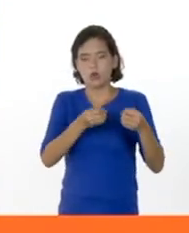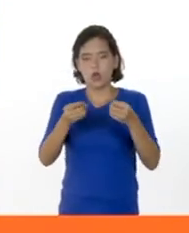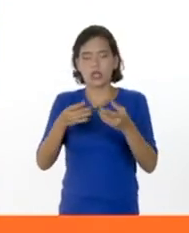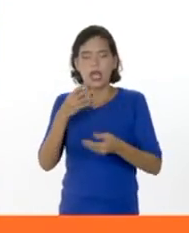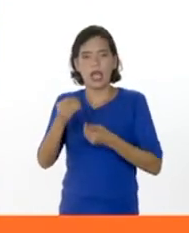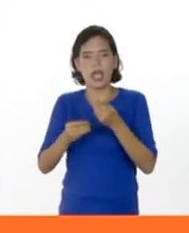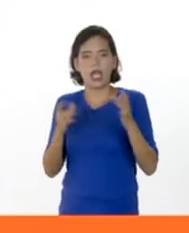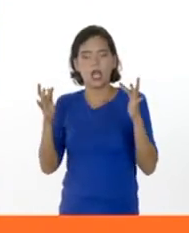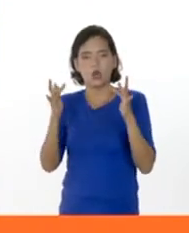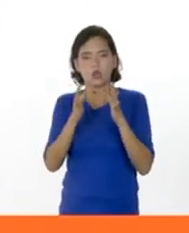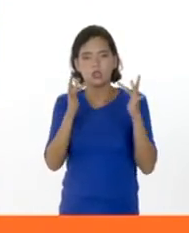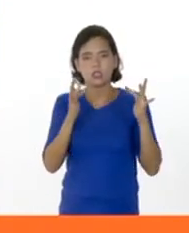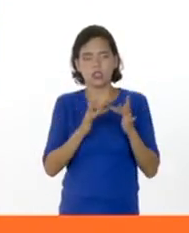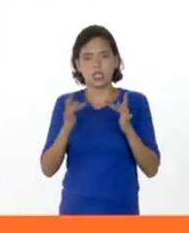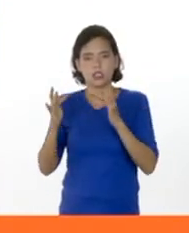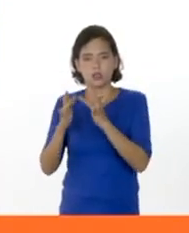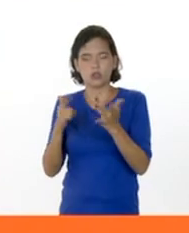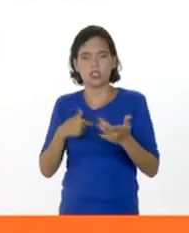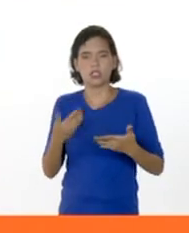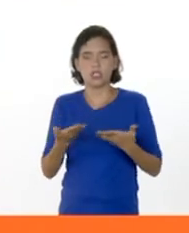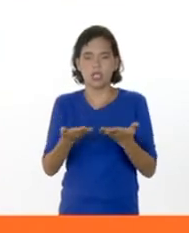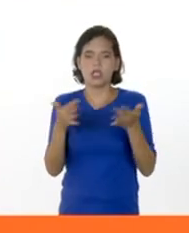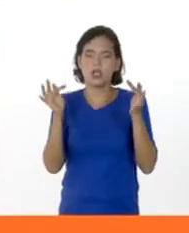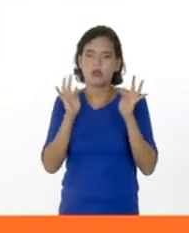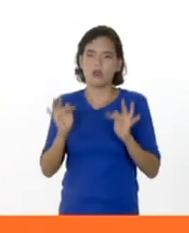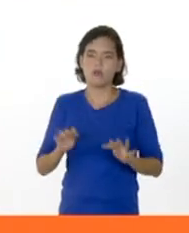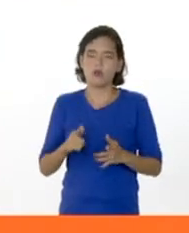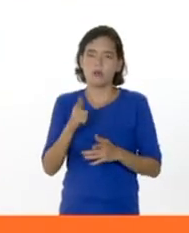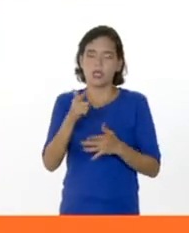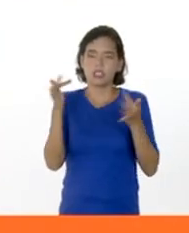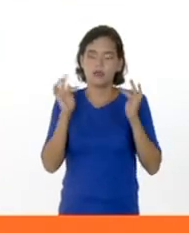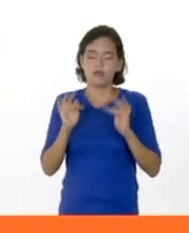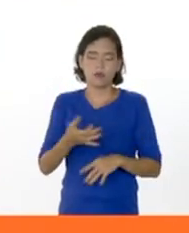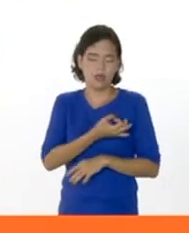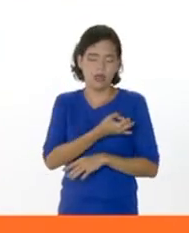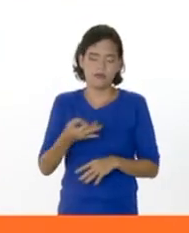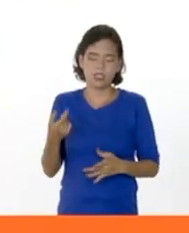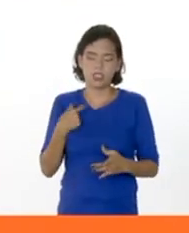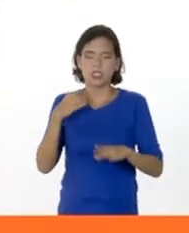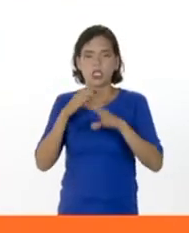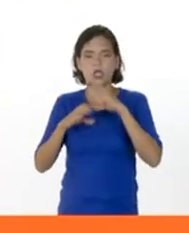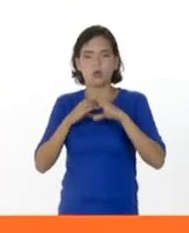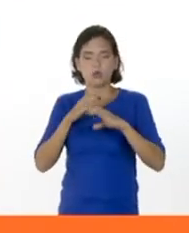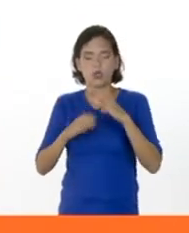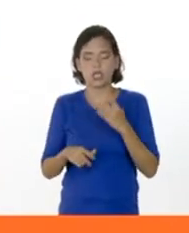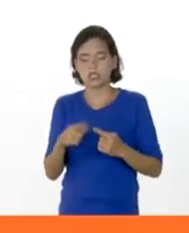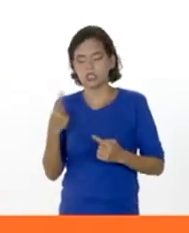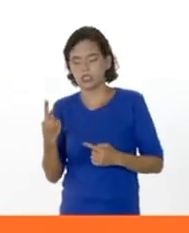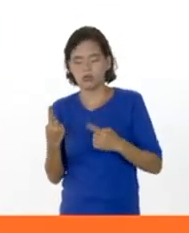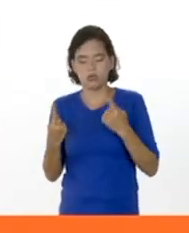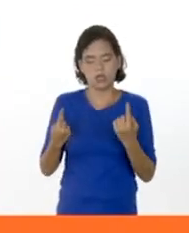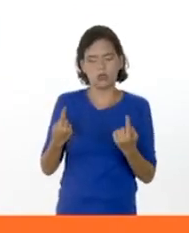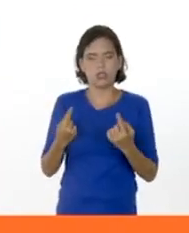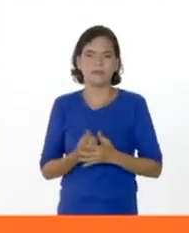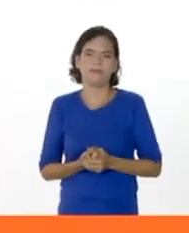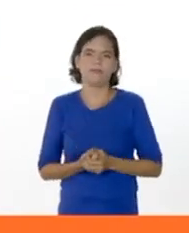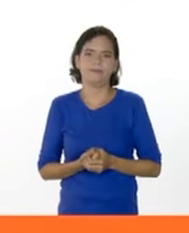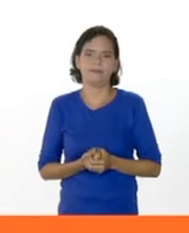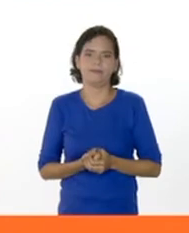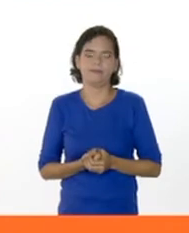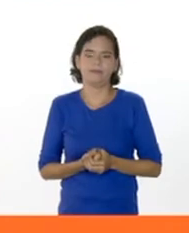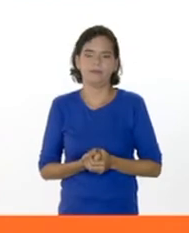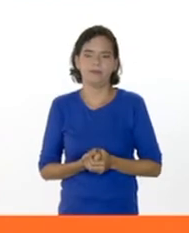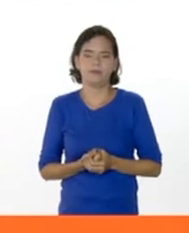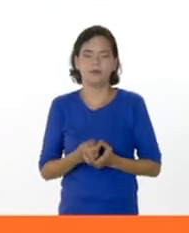contacto y se dé de alguna manera esa manera eficiente de comunicarse entre una y la neurona y otra. Y